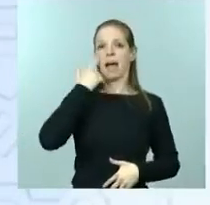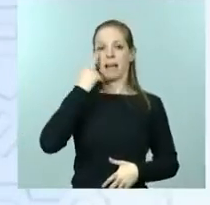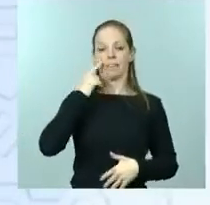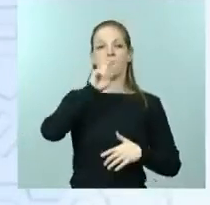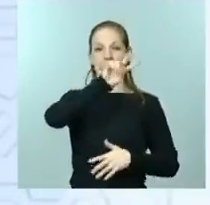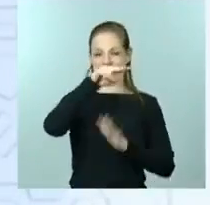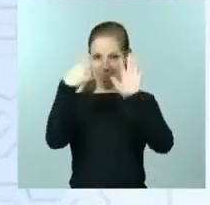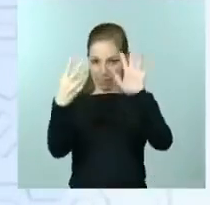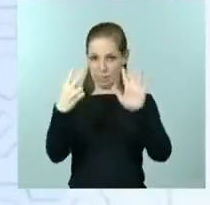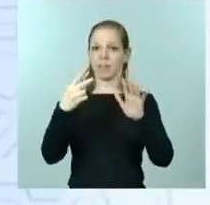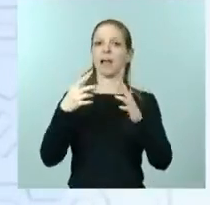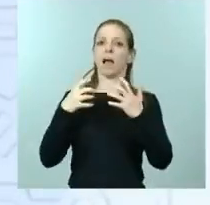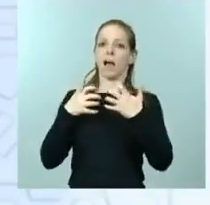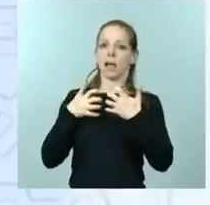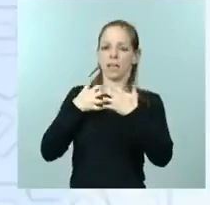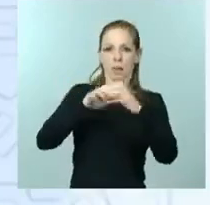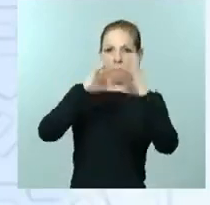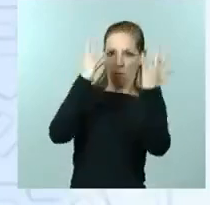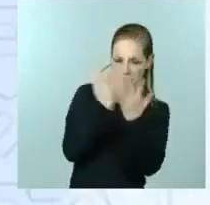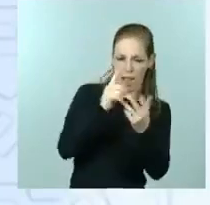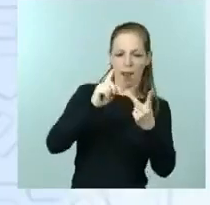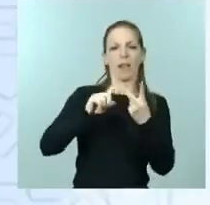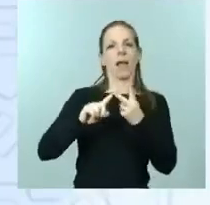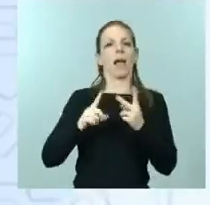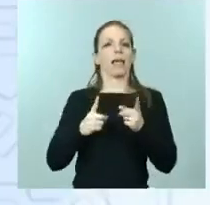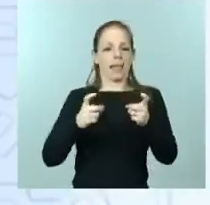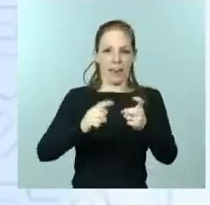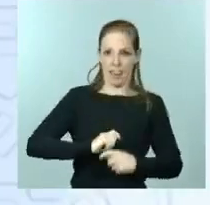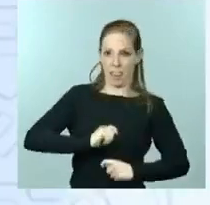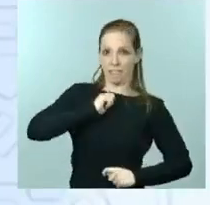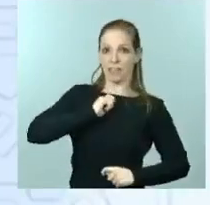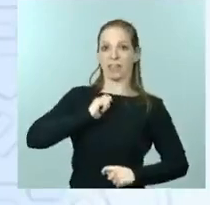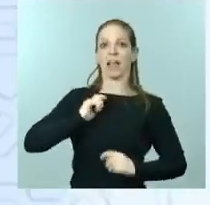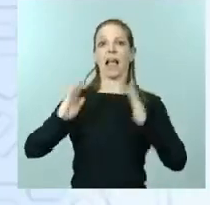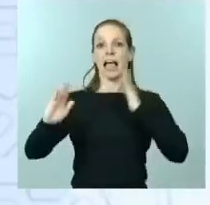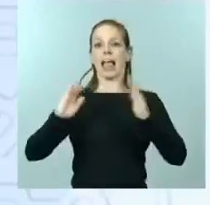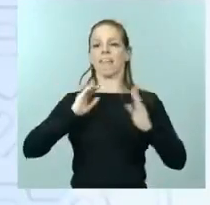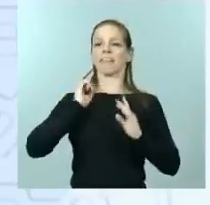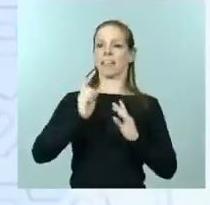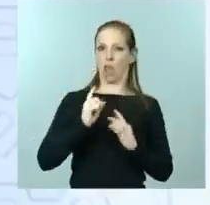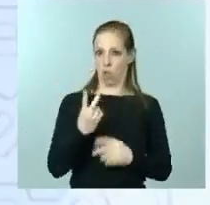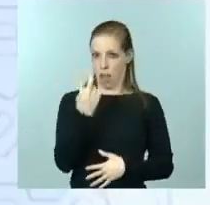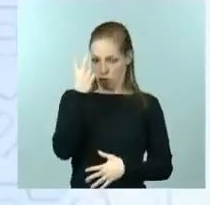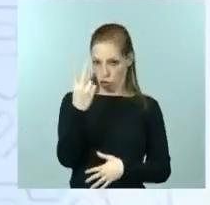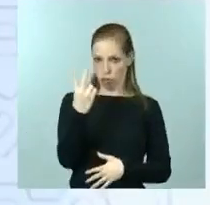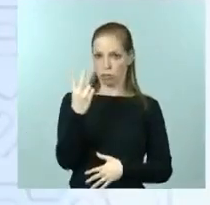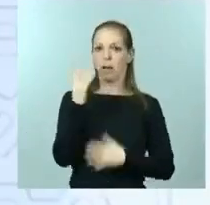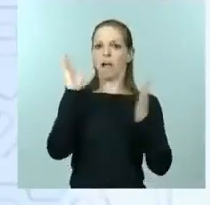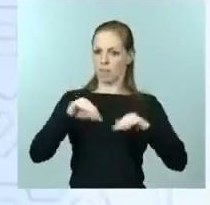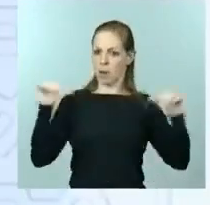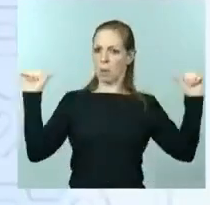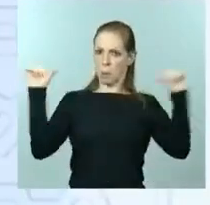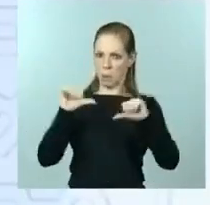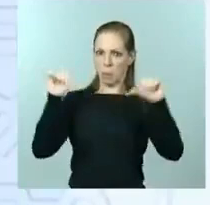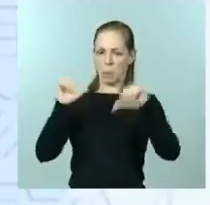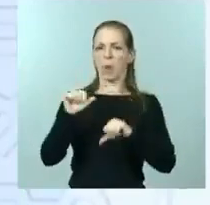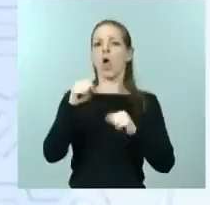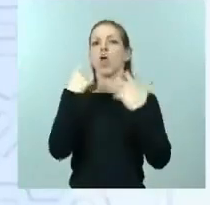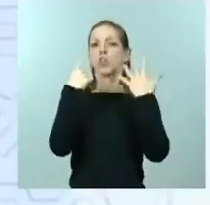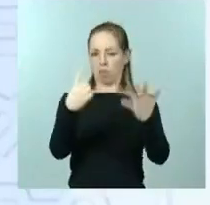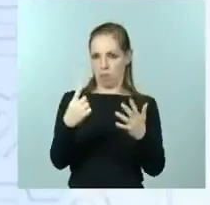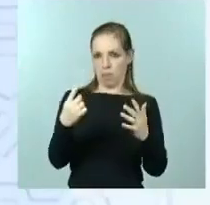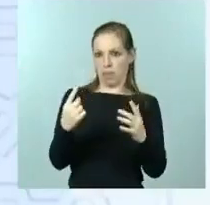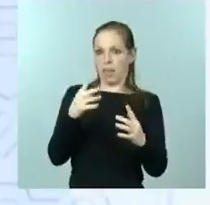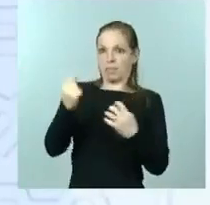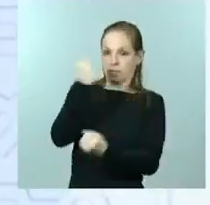guerra civil, dos dictaduras que han soportado media docena de crisis, de presiones económicas. Y desde hace 42 años,